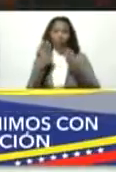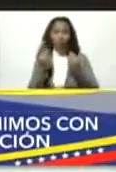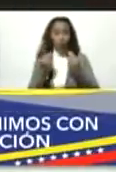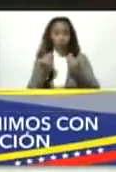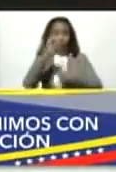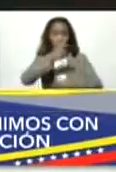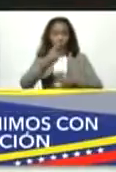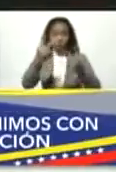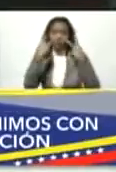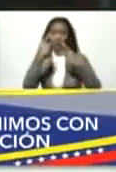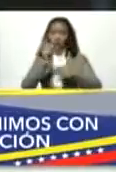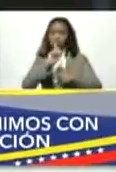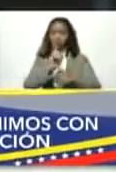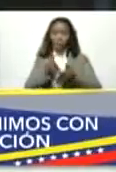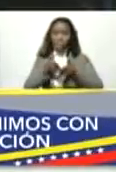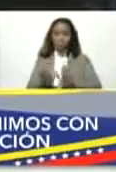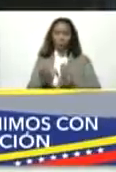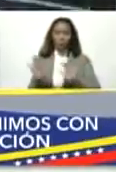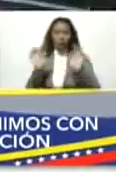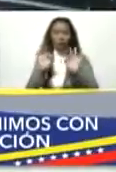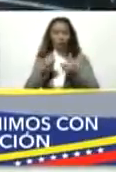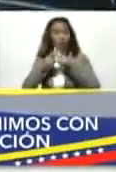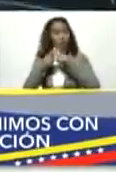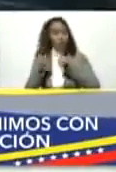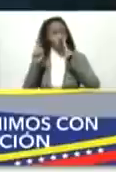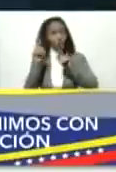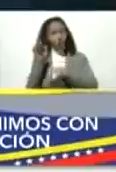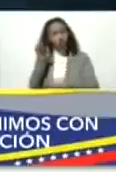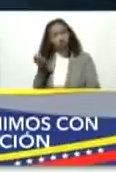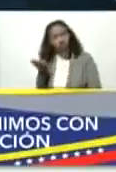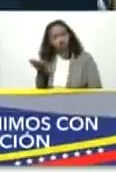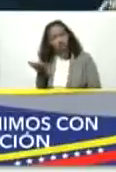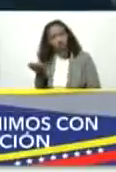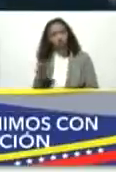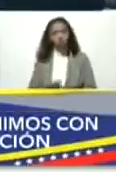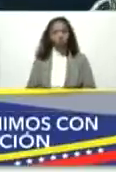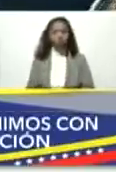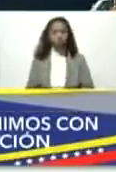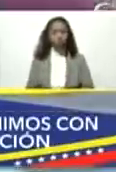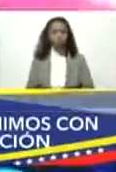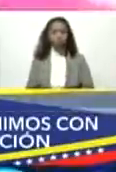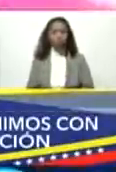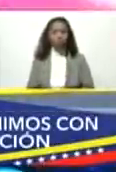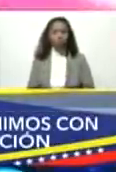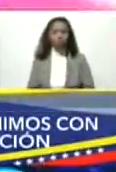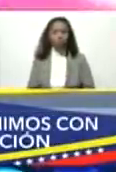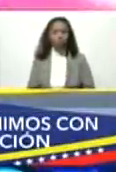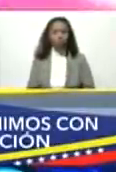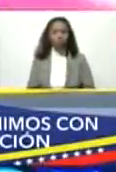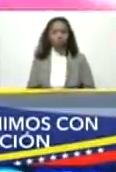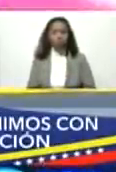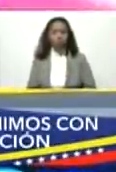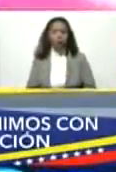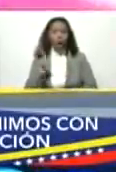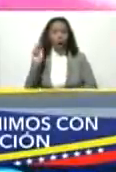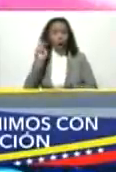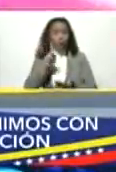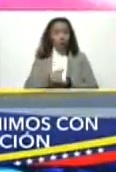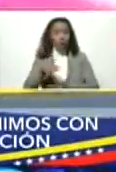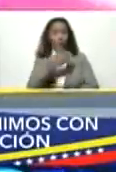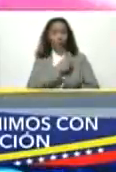no habían nacido y otros eran unos chiquitines ahí llegó el comandante Chávez